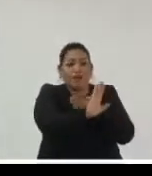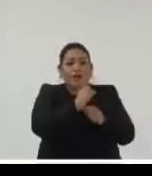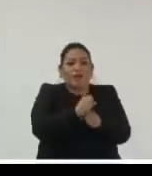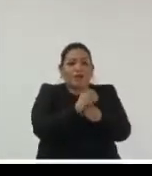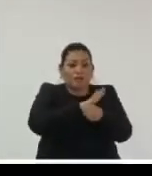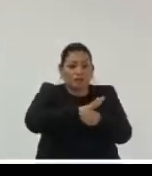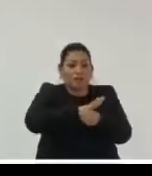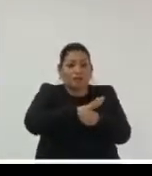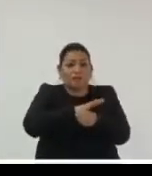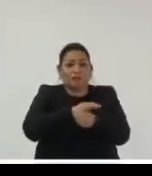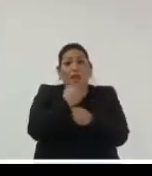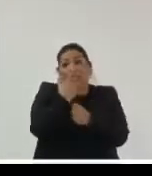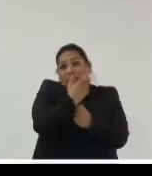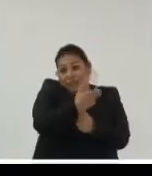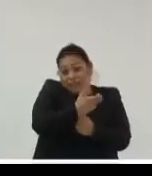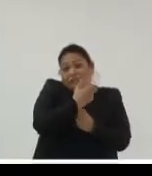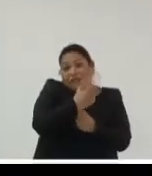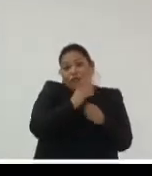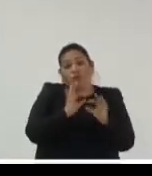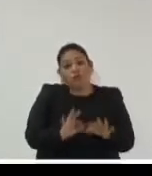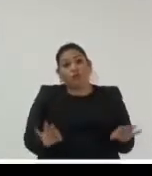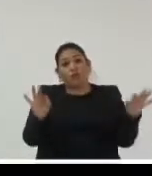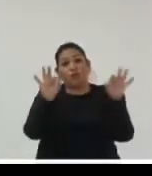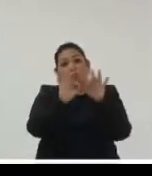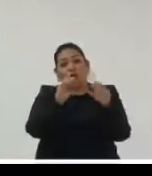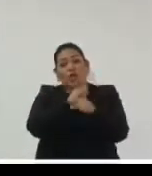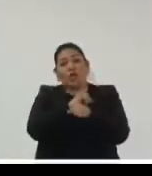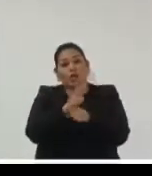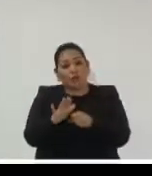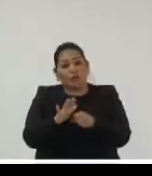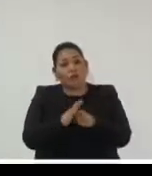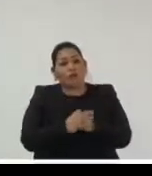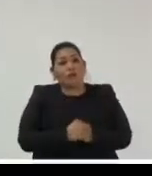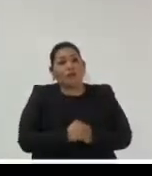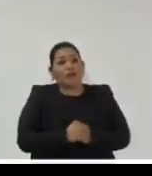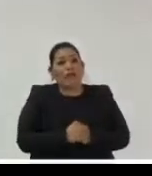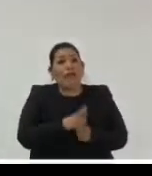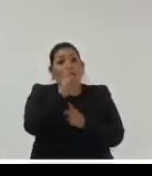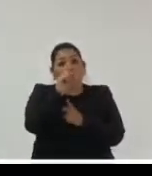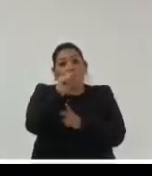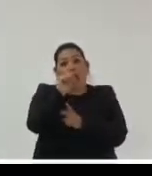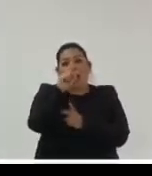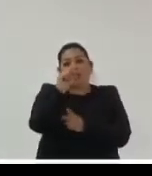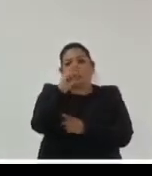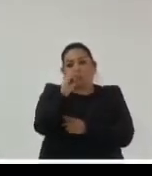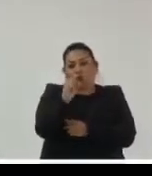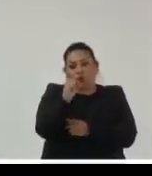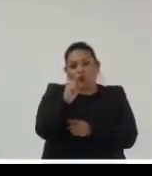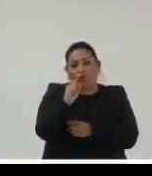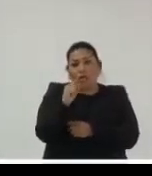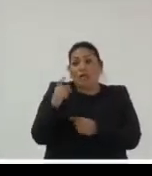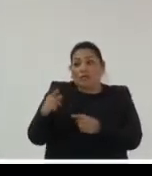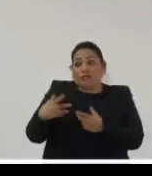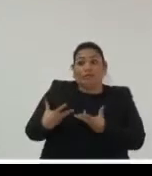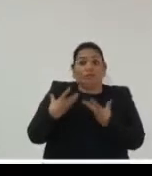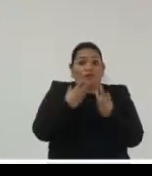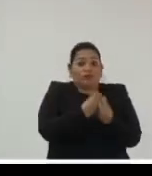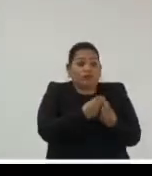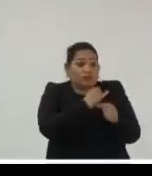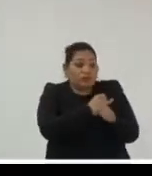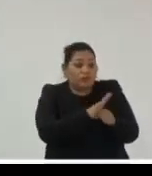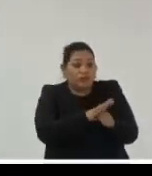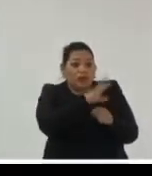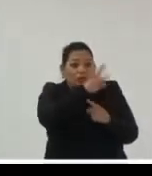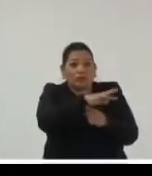es evidencia para toma de decisiones y es evidencia que viene de datos y son datos que no necesariamente se originan en documentos es